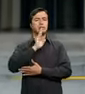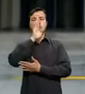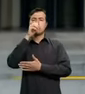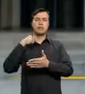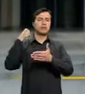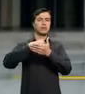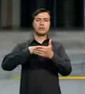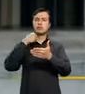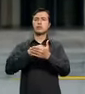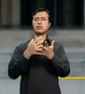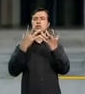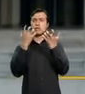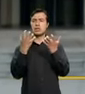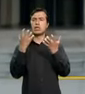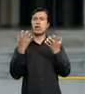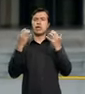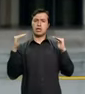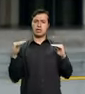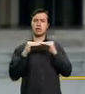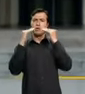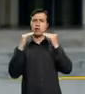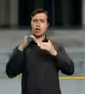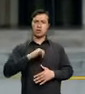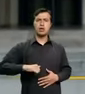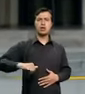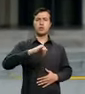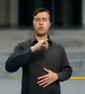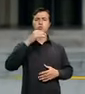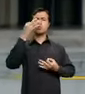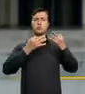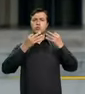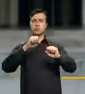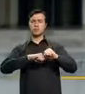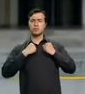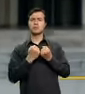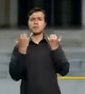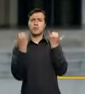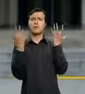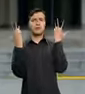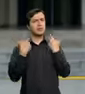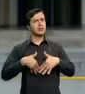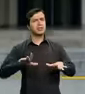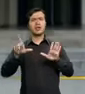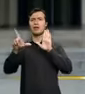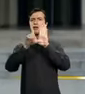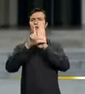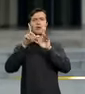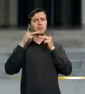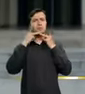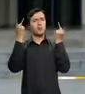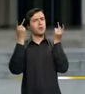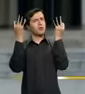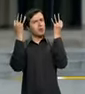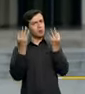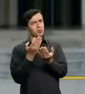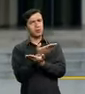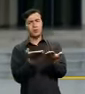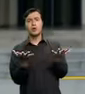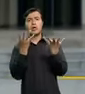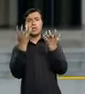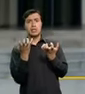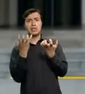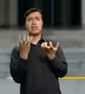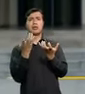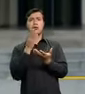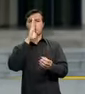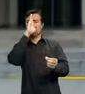mujeres por las proclamas de igualdad, equidad y justicia social hoy presentes en políticas públicas y